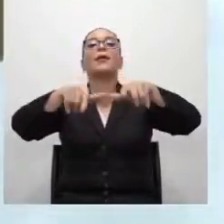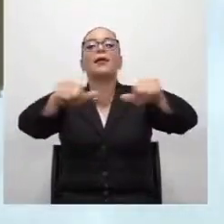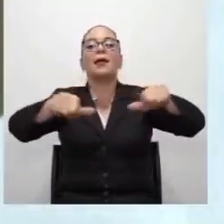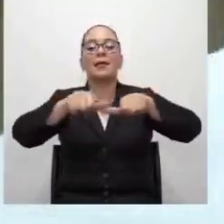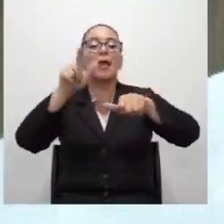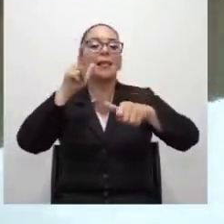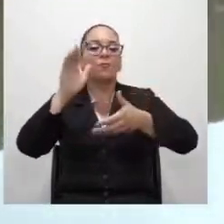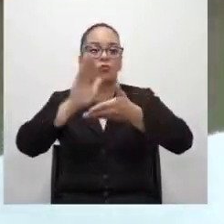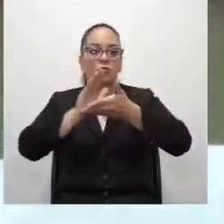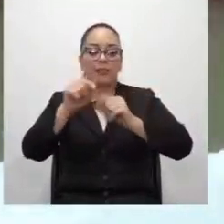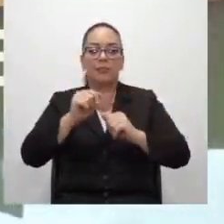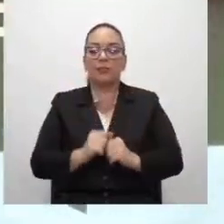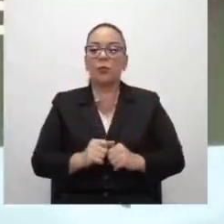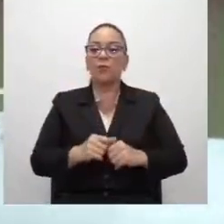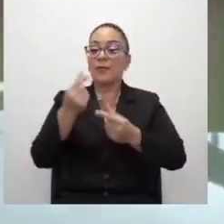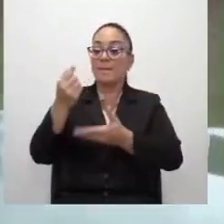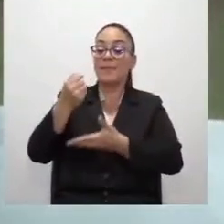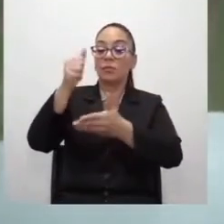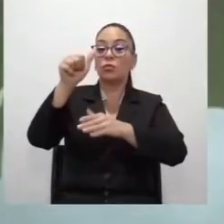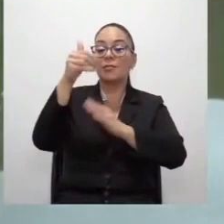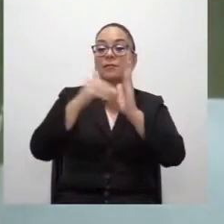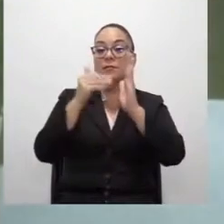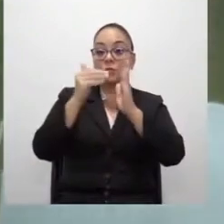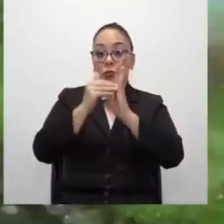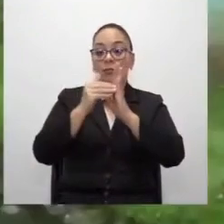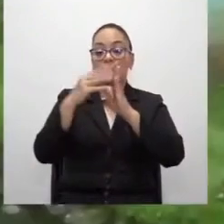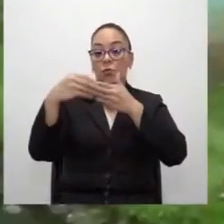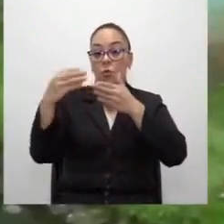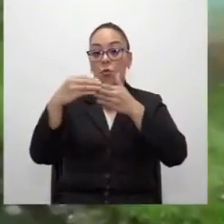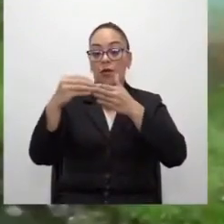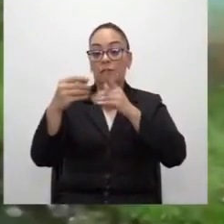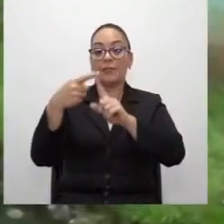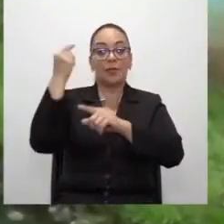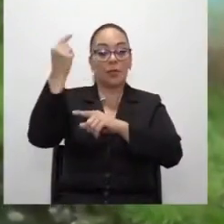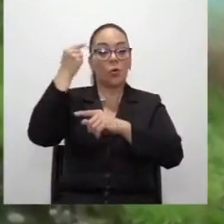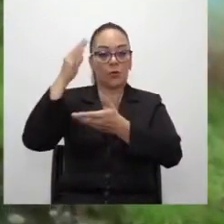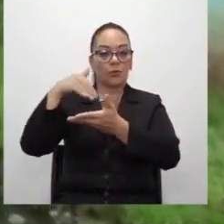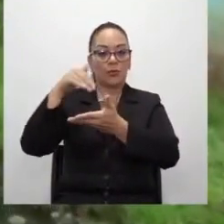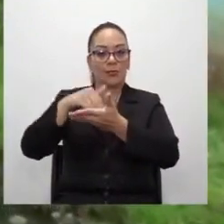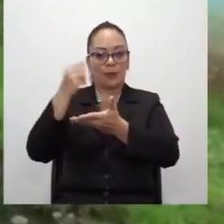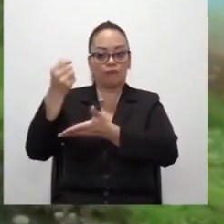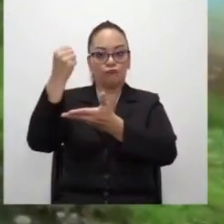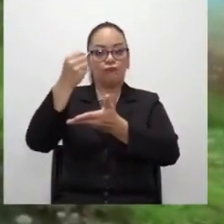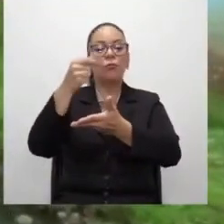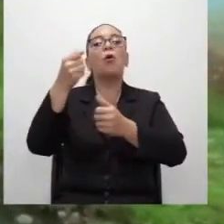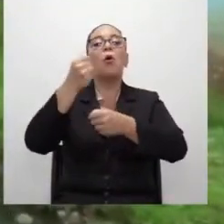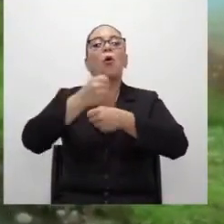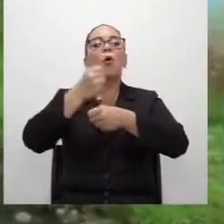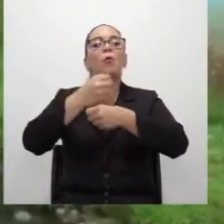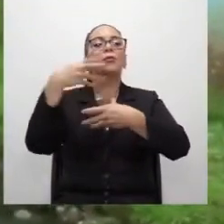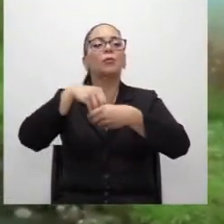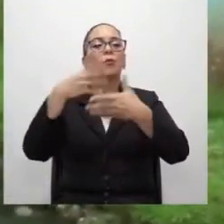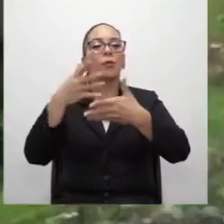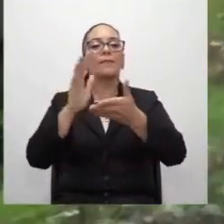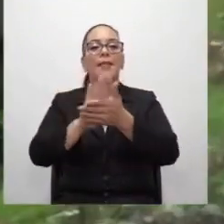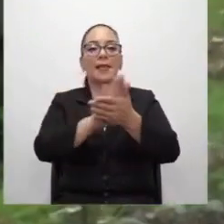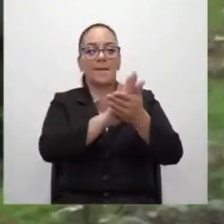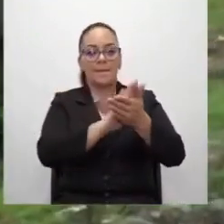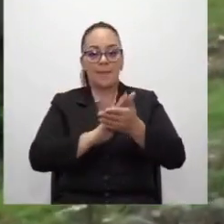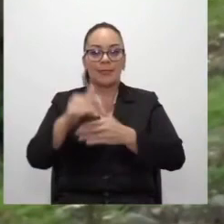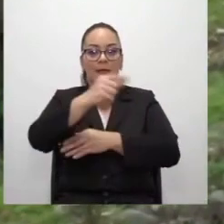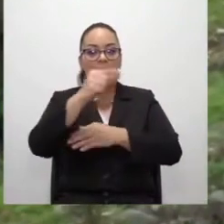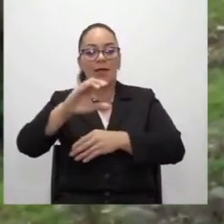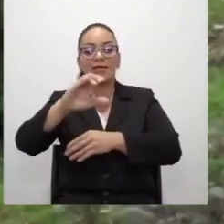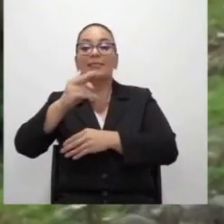Con una inversión de 10 millones de dólares por parte del gobierno central, las obras incluyeron la limpieza de la quebrada